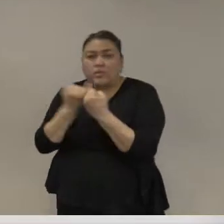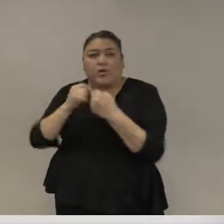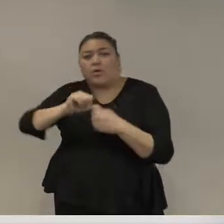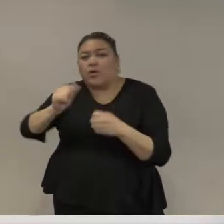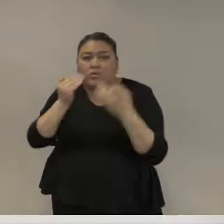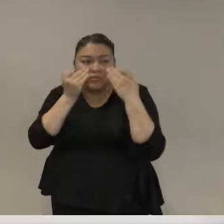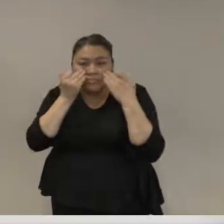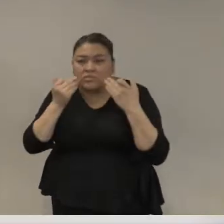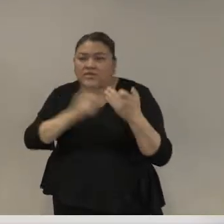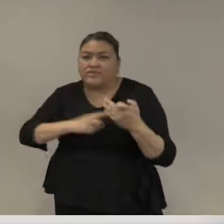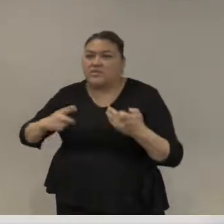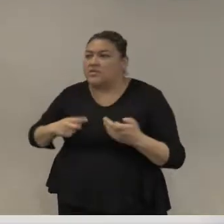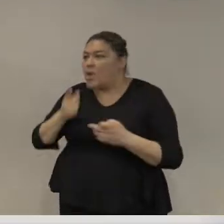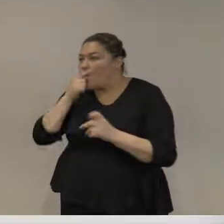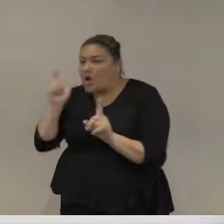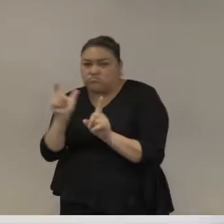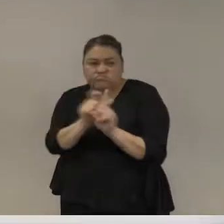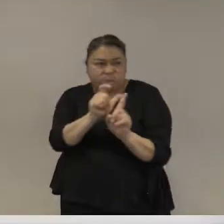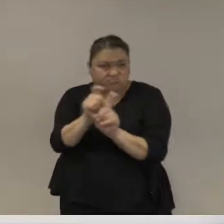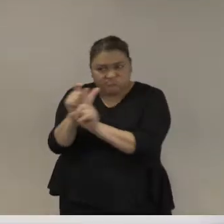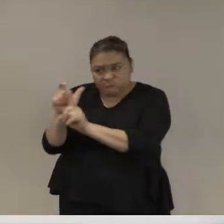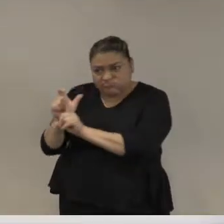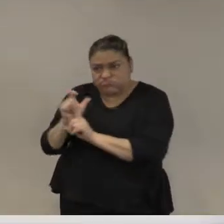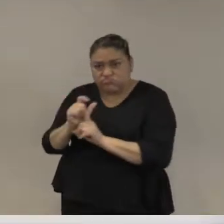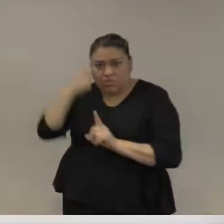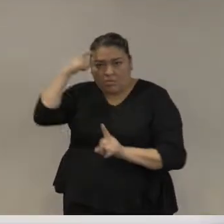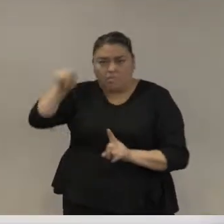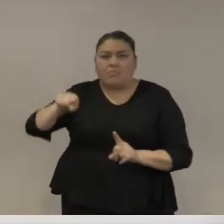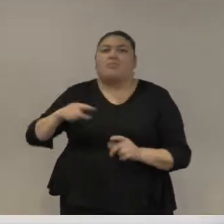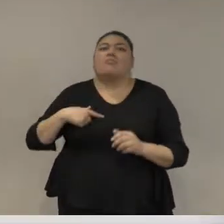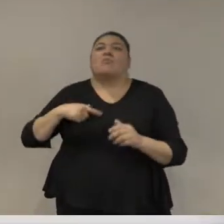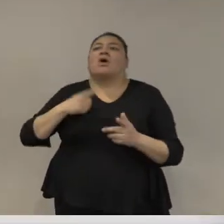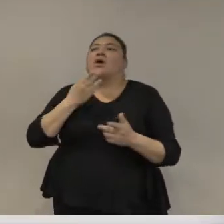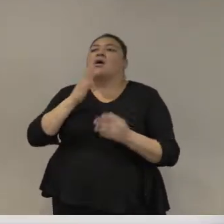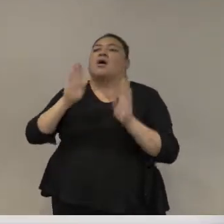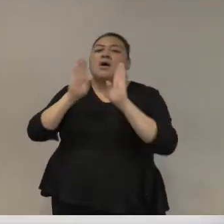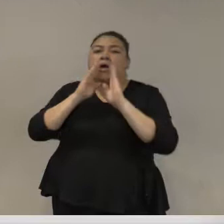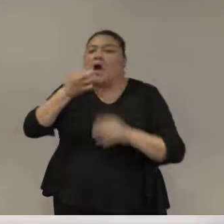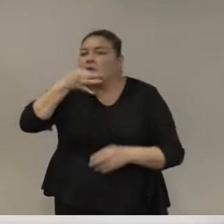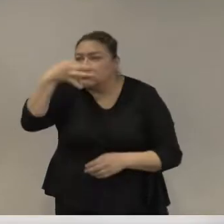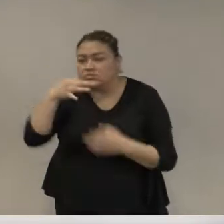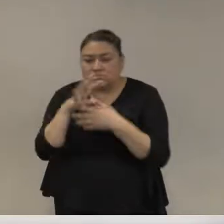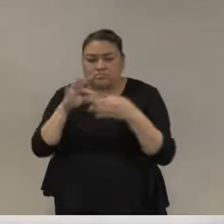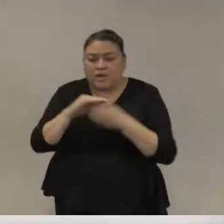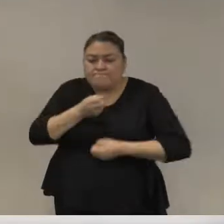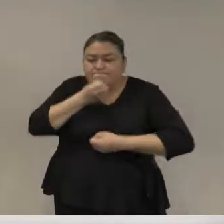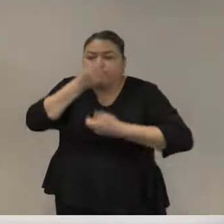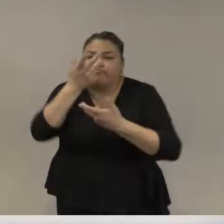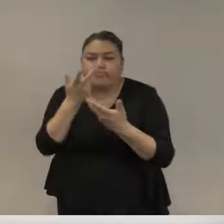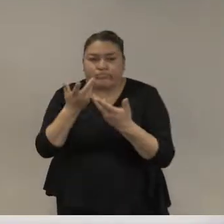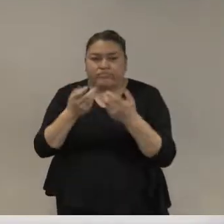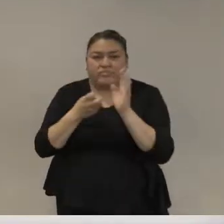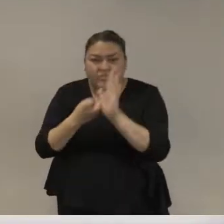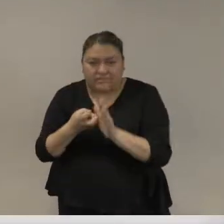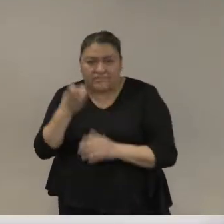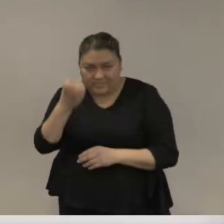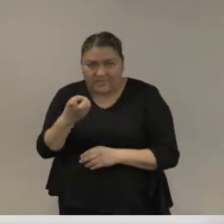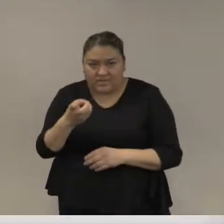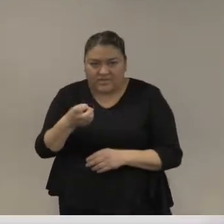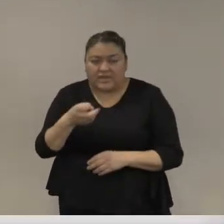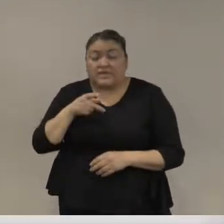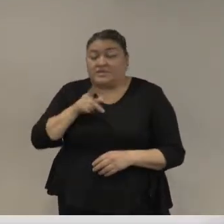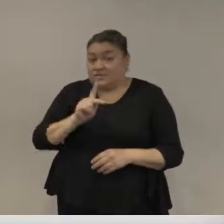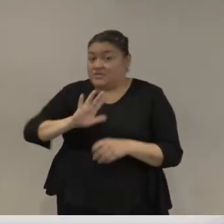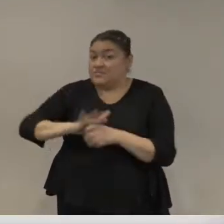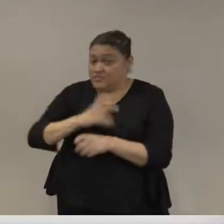necesitan fuerte seguridad personal para atreverse a hacer su trabajo bien eso lleva a la capacidad